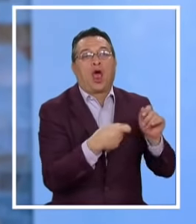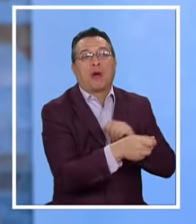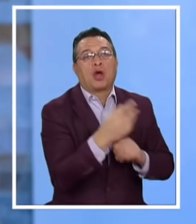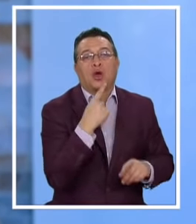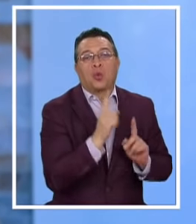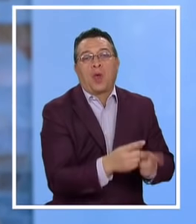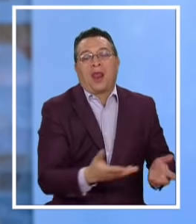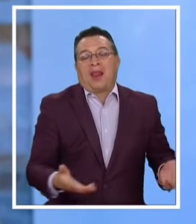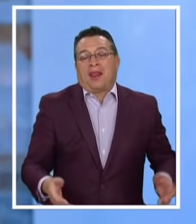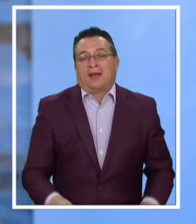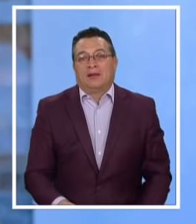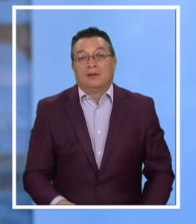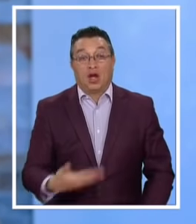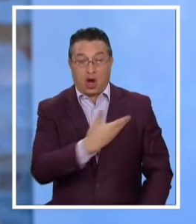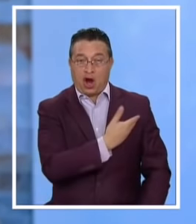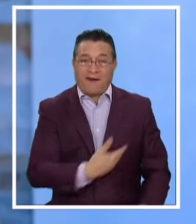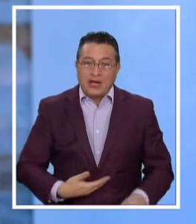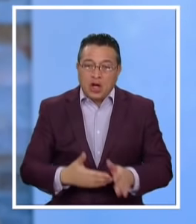gobierno